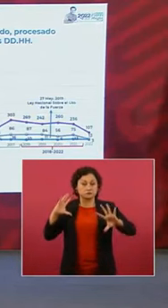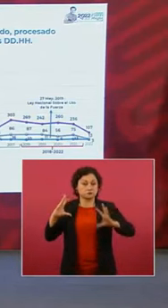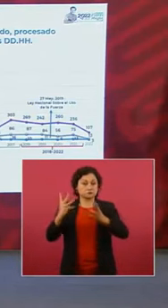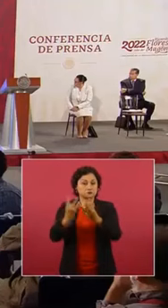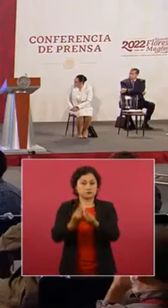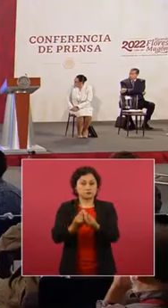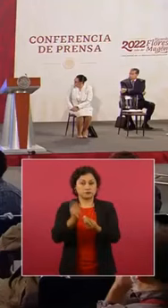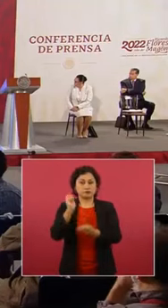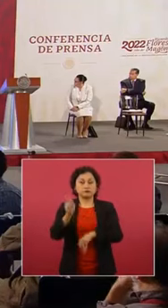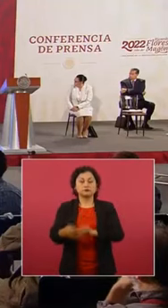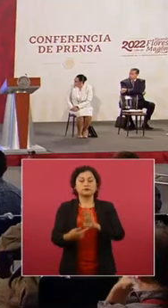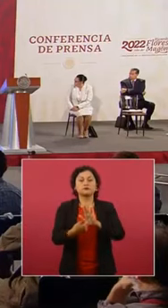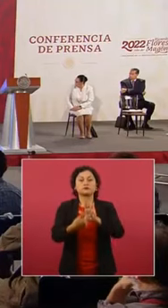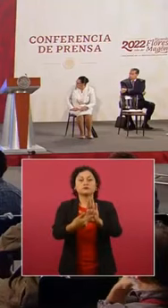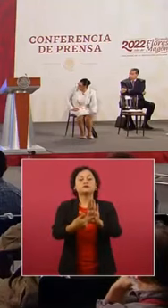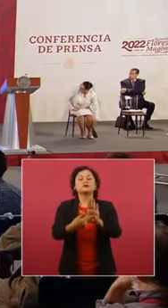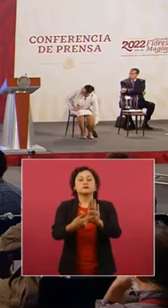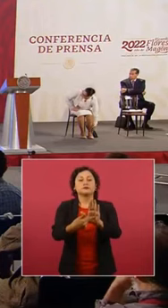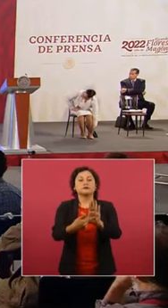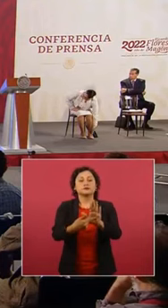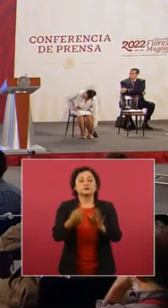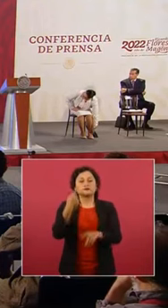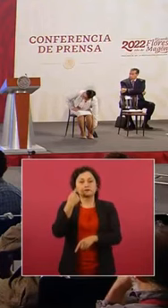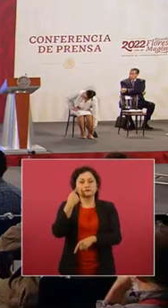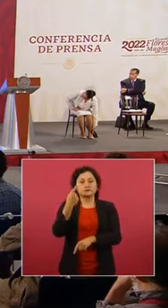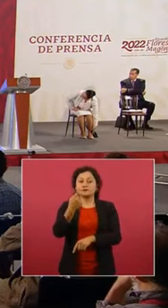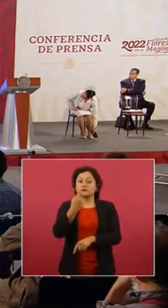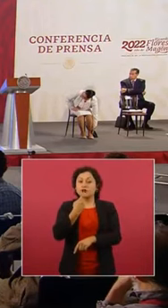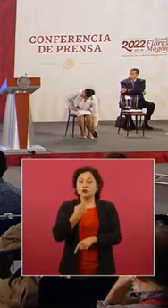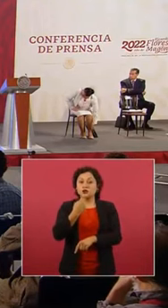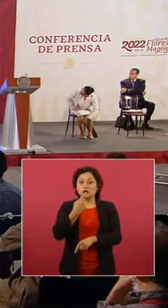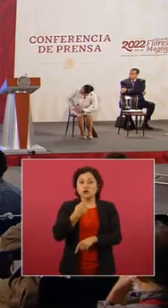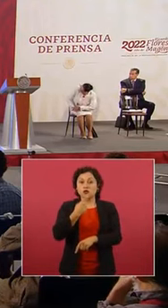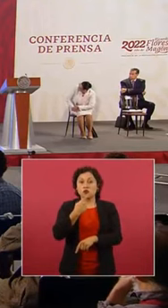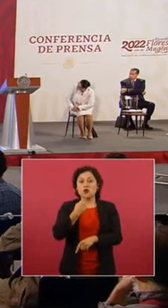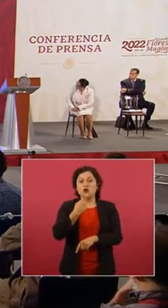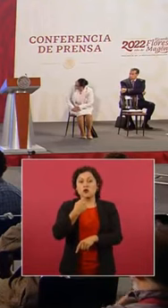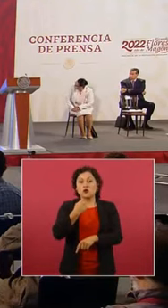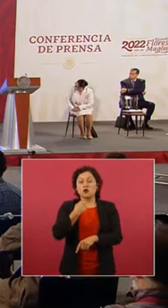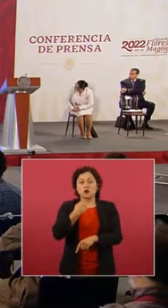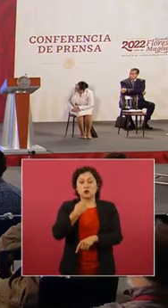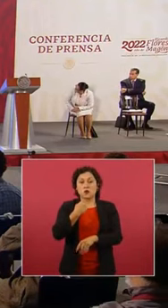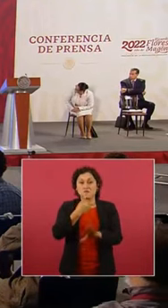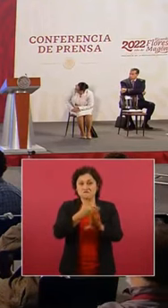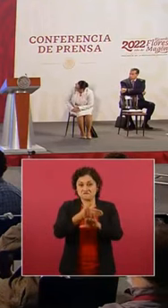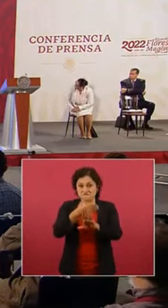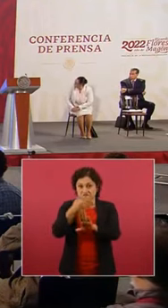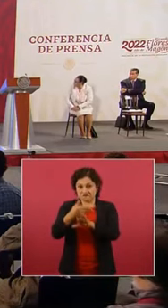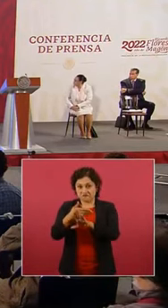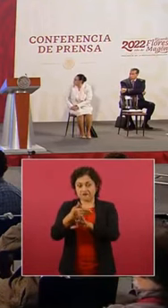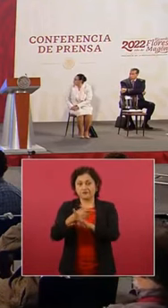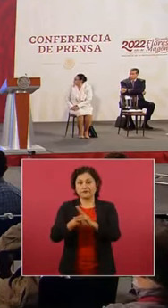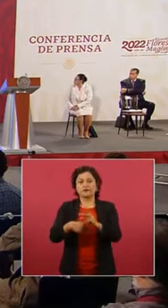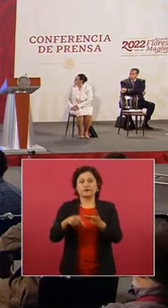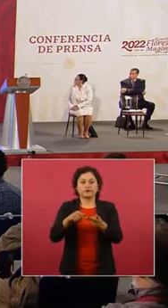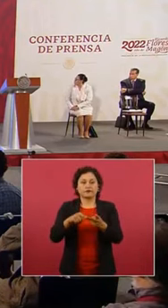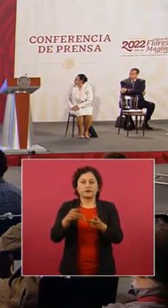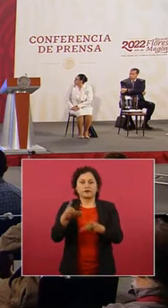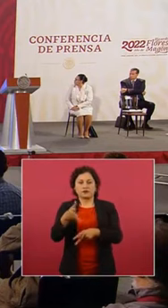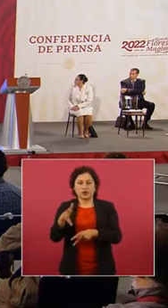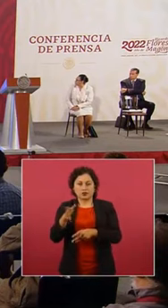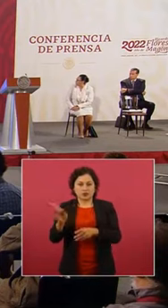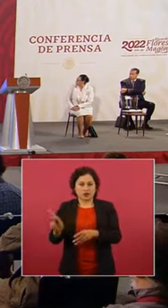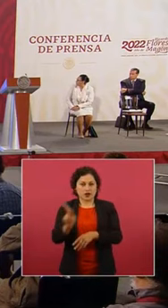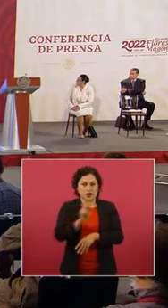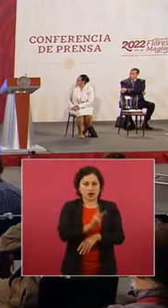comportamiento. Aquí tenemos en rojo las agresiones. Este es similar a la gráfica que